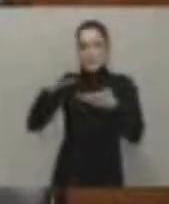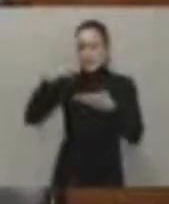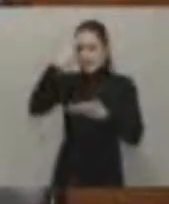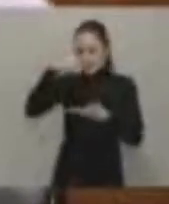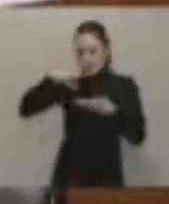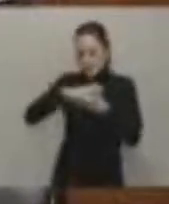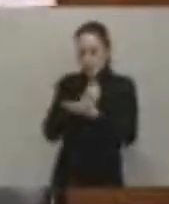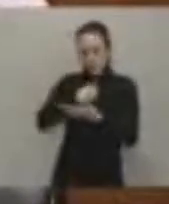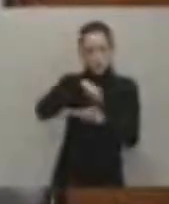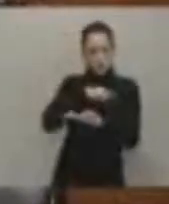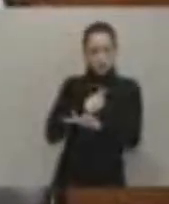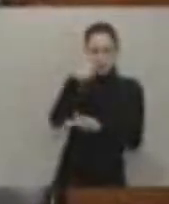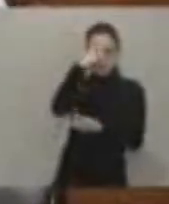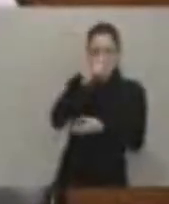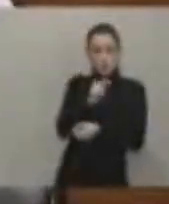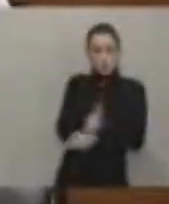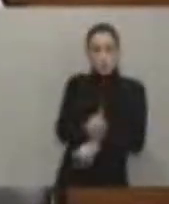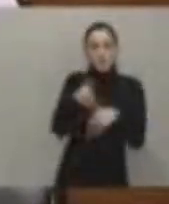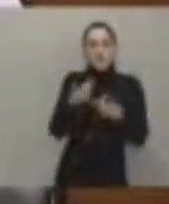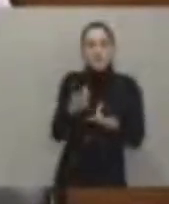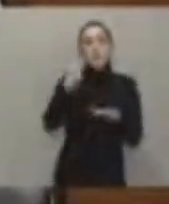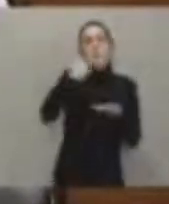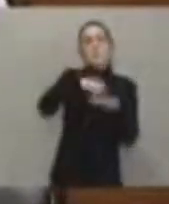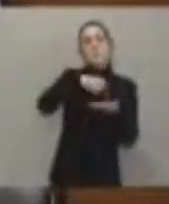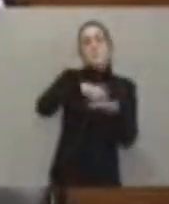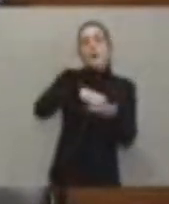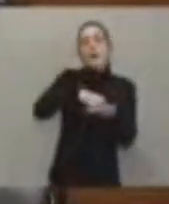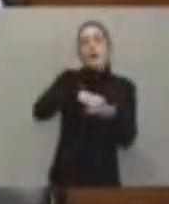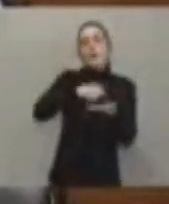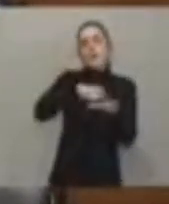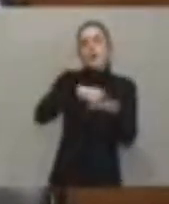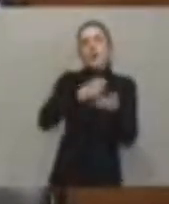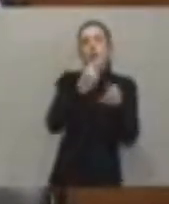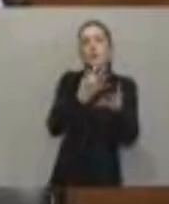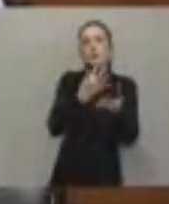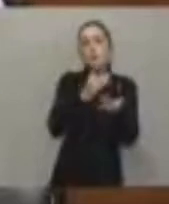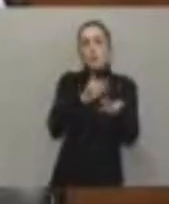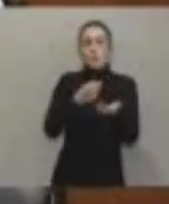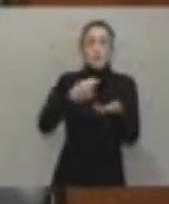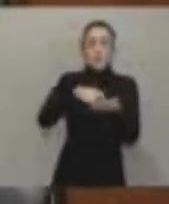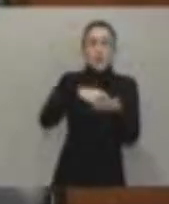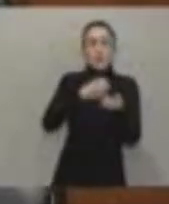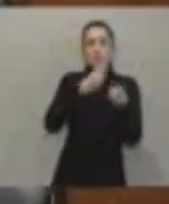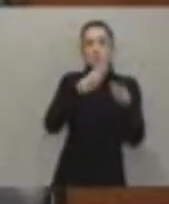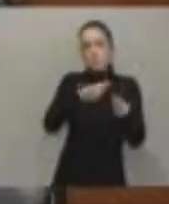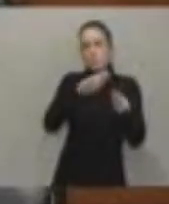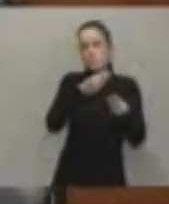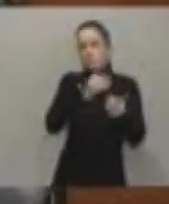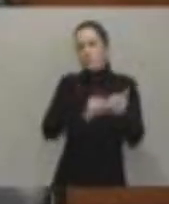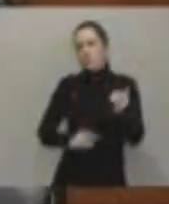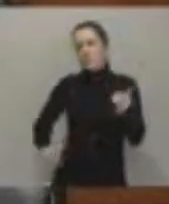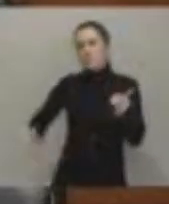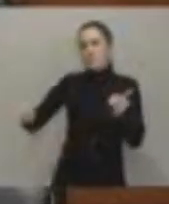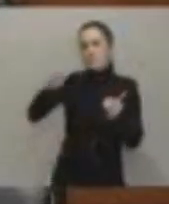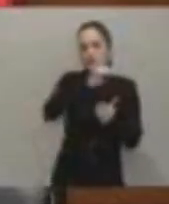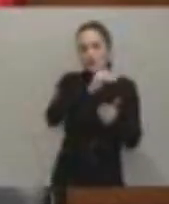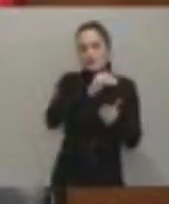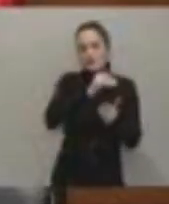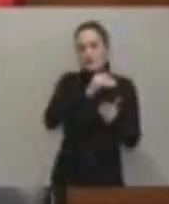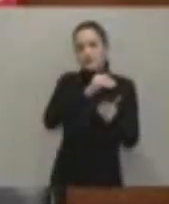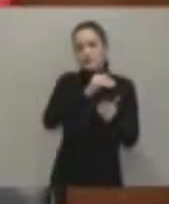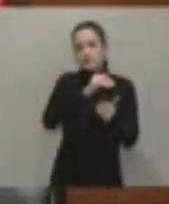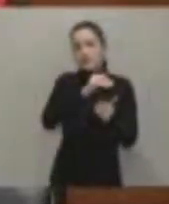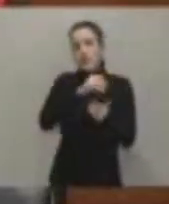sabemos los demás, pues pagan muchísimo más, pagan muchísimo más que la matrícula de una